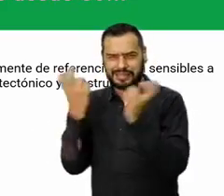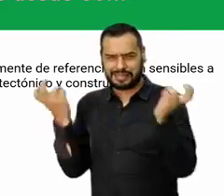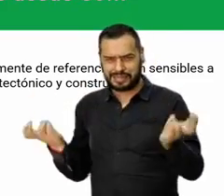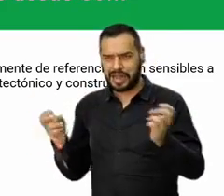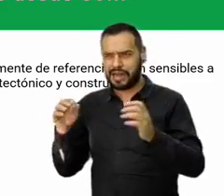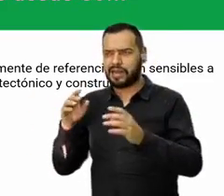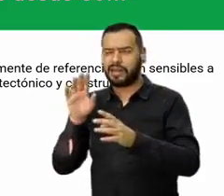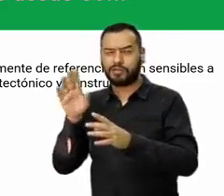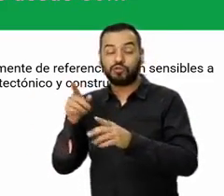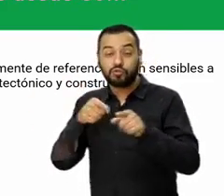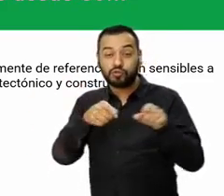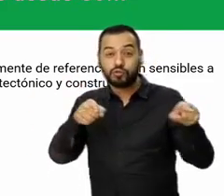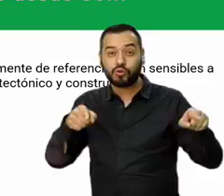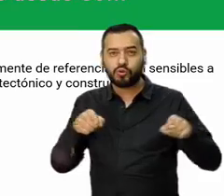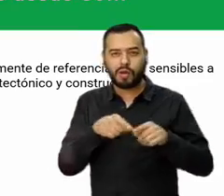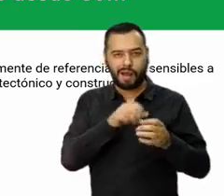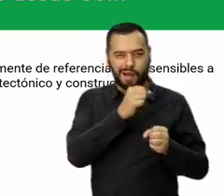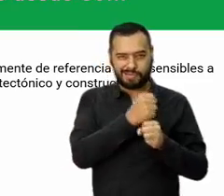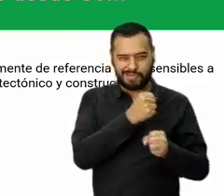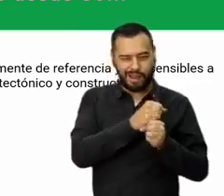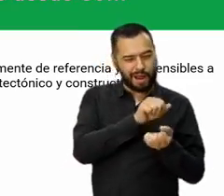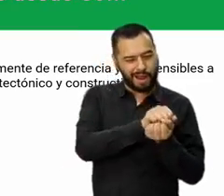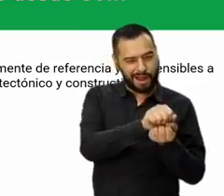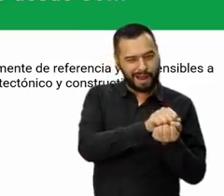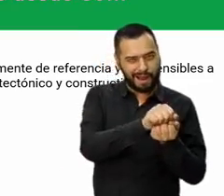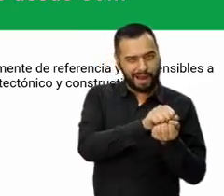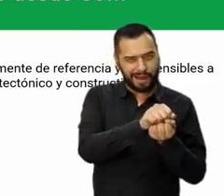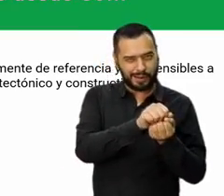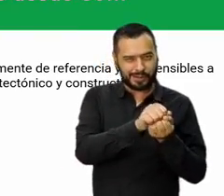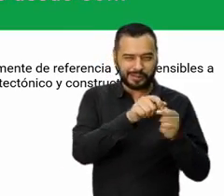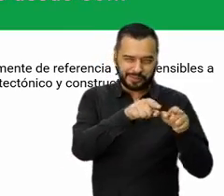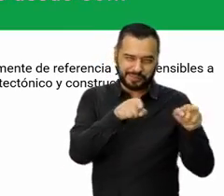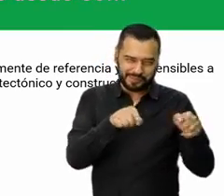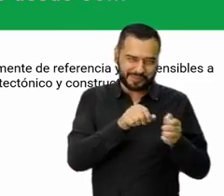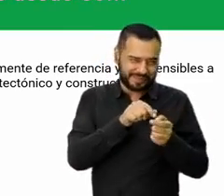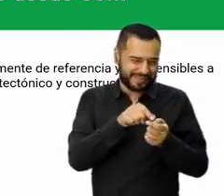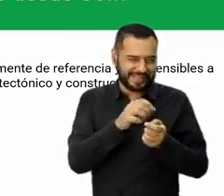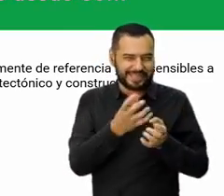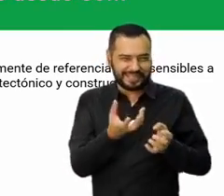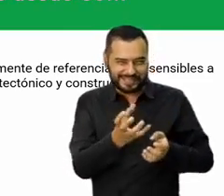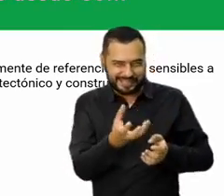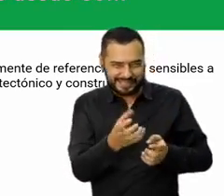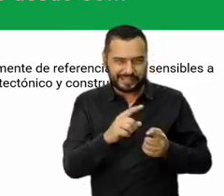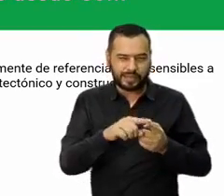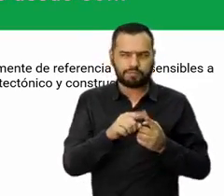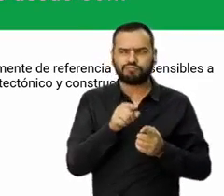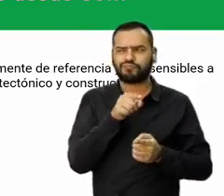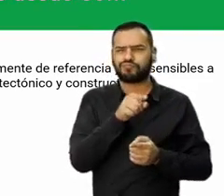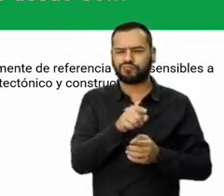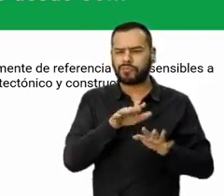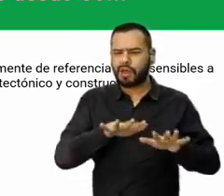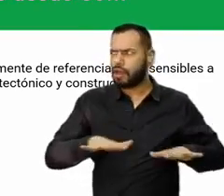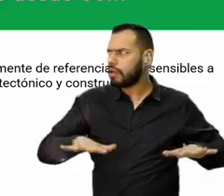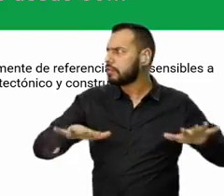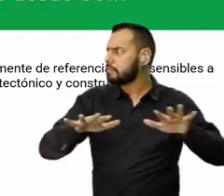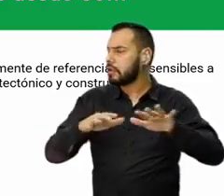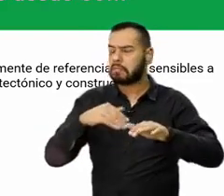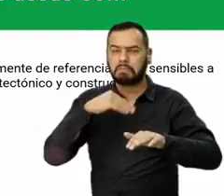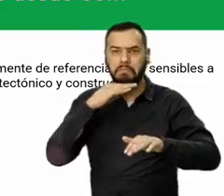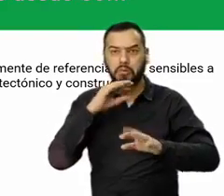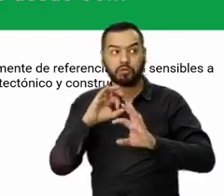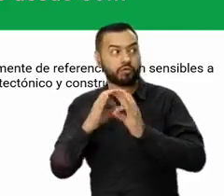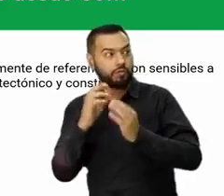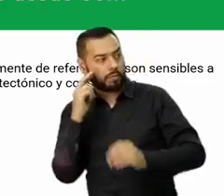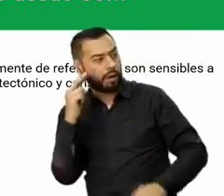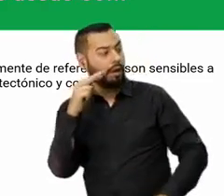costa le dicen la zona de labores, aquí le decimos la zona de lavandería, en donde tienes perfectamente tu espacio y no va a haber